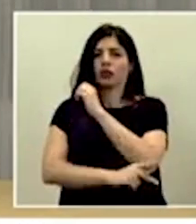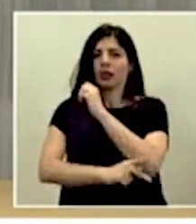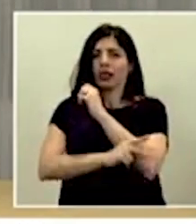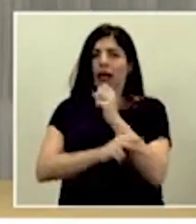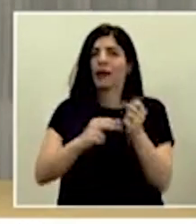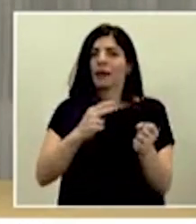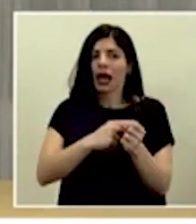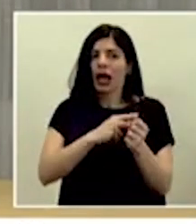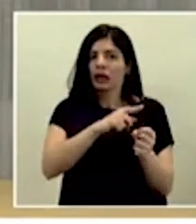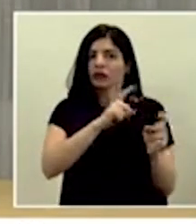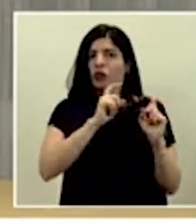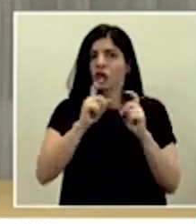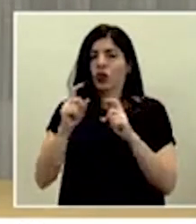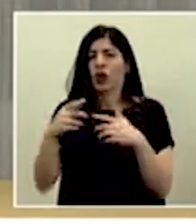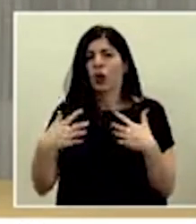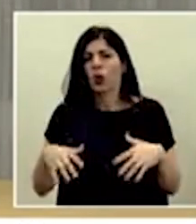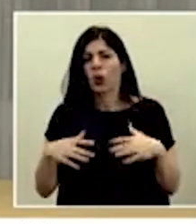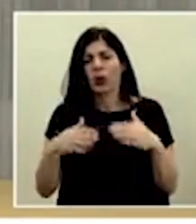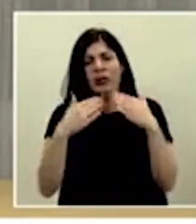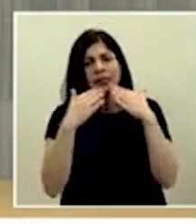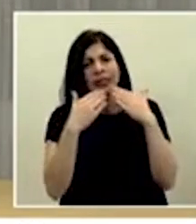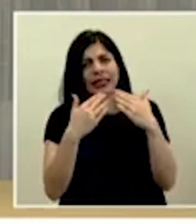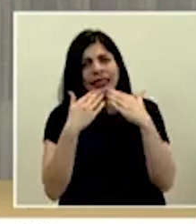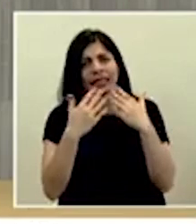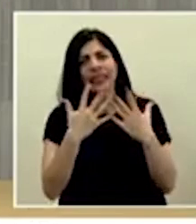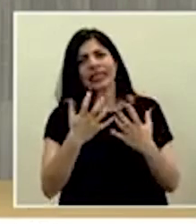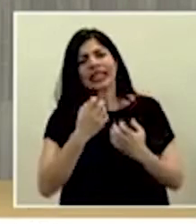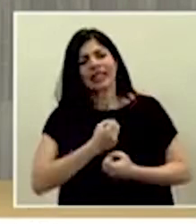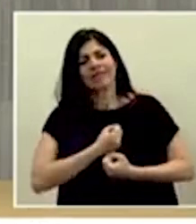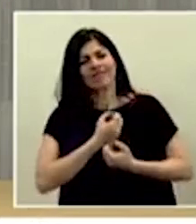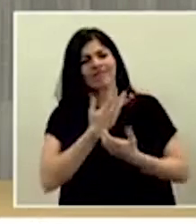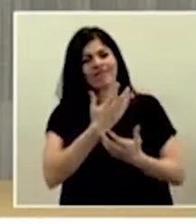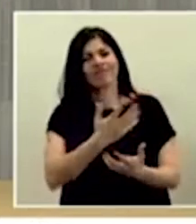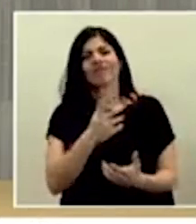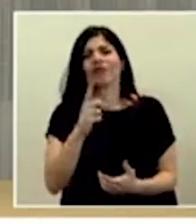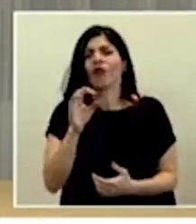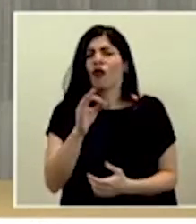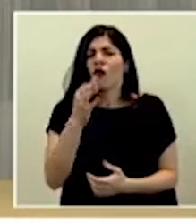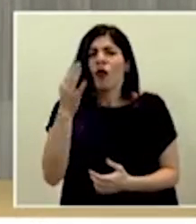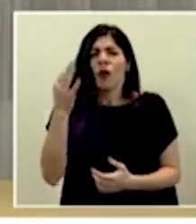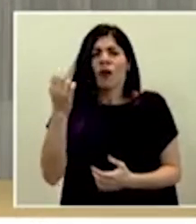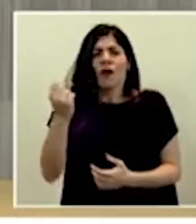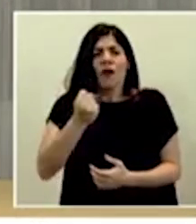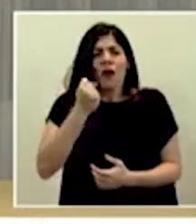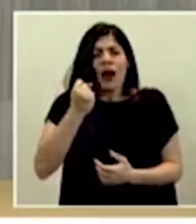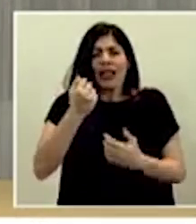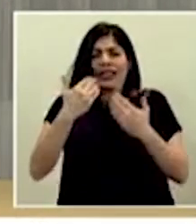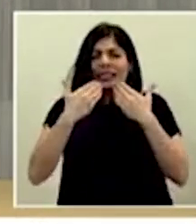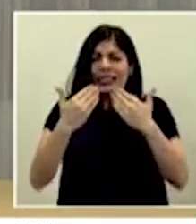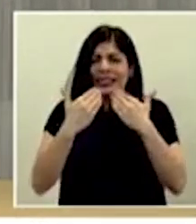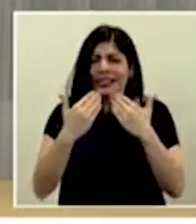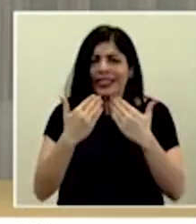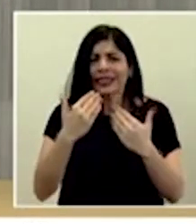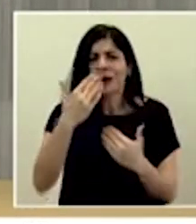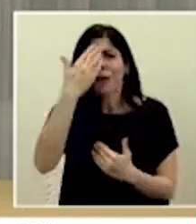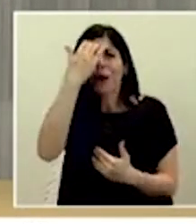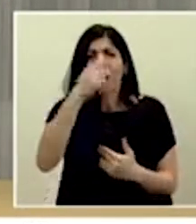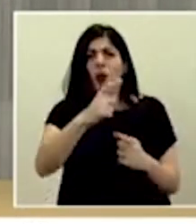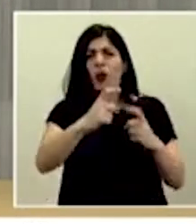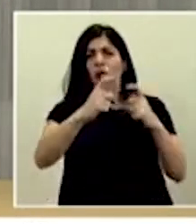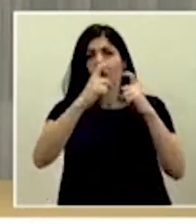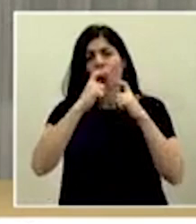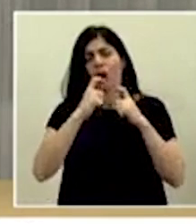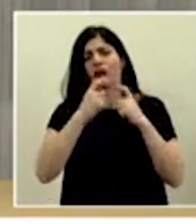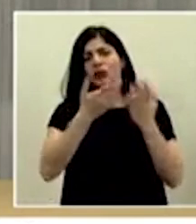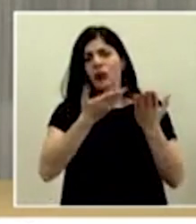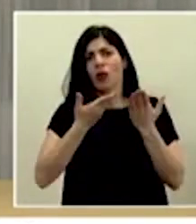hacemos un agradecimiento, queremos expresarlo de la manera más fuerte posible por esta donación